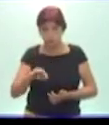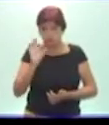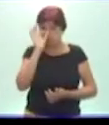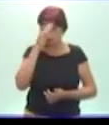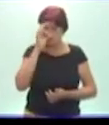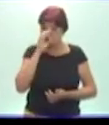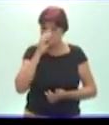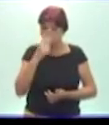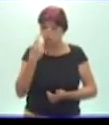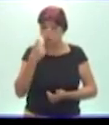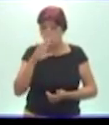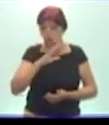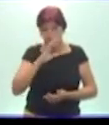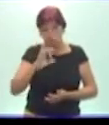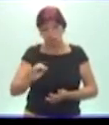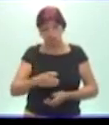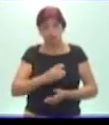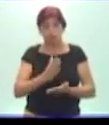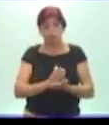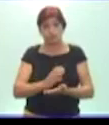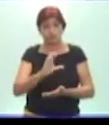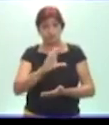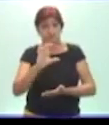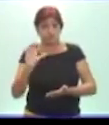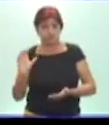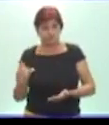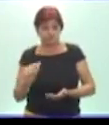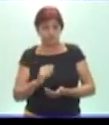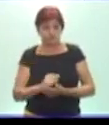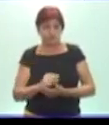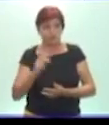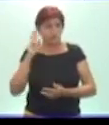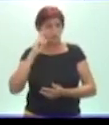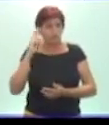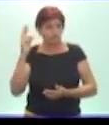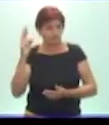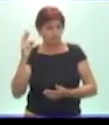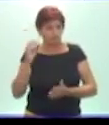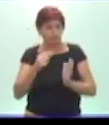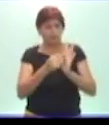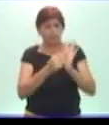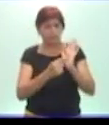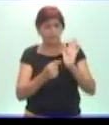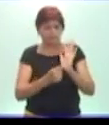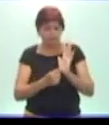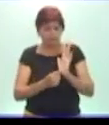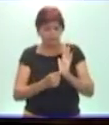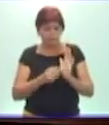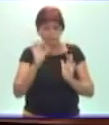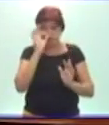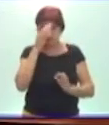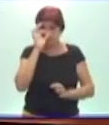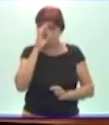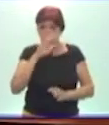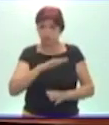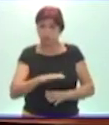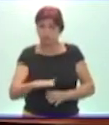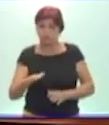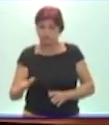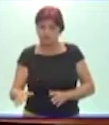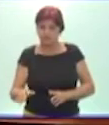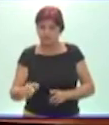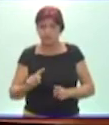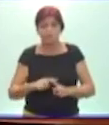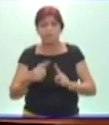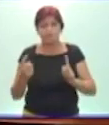escolar. Hoy voy a abordar algunos aspectos de la primera infancia, pero no los voy a abordar mucho porque va a haber un programa dedicado por